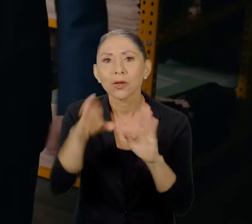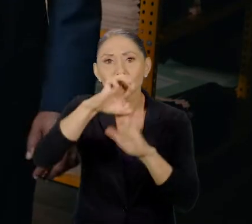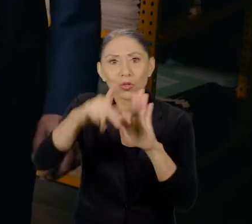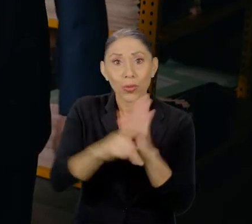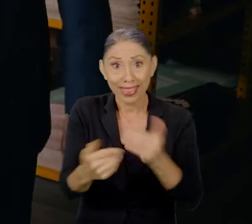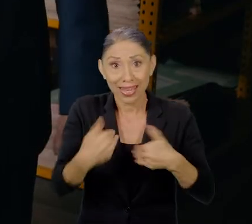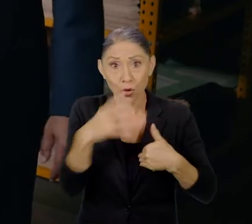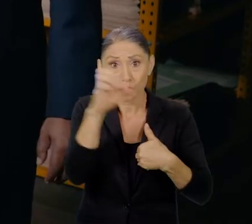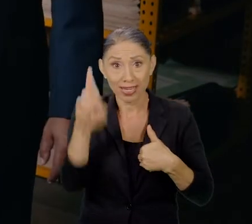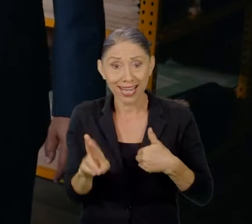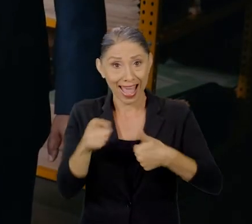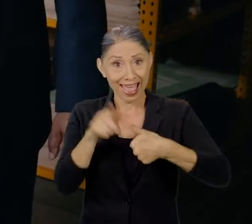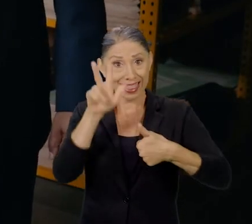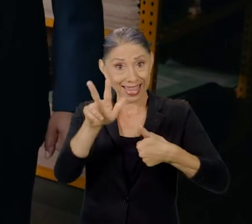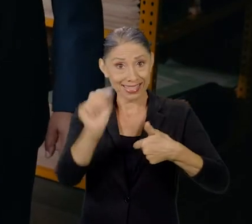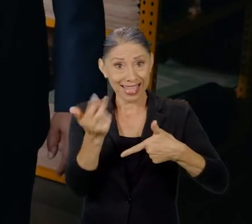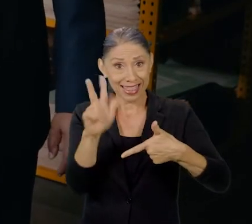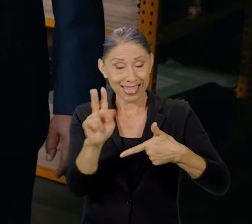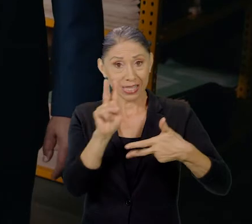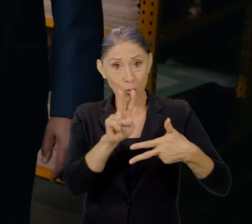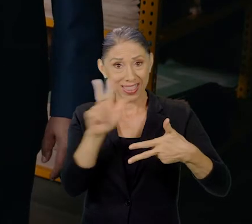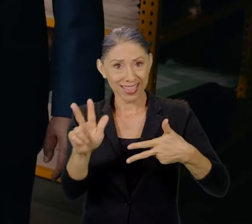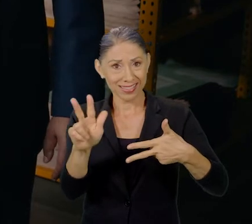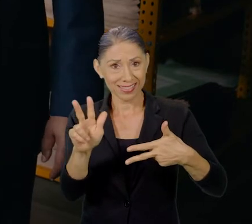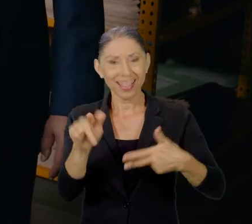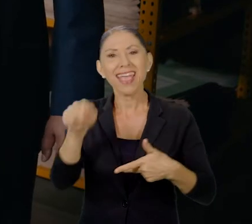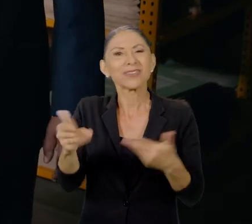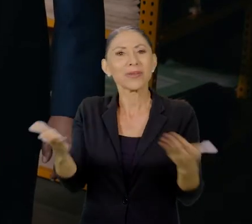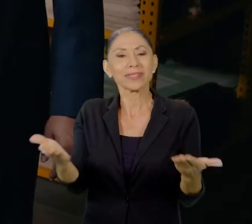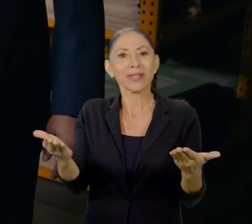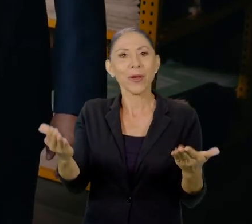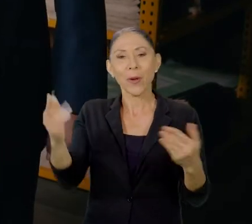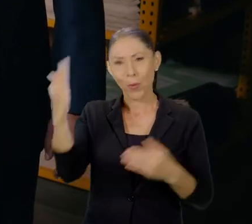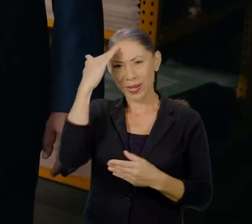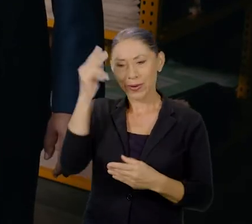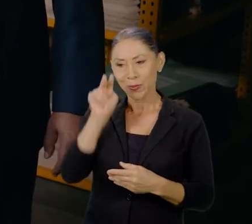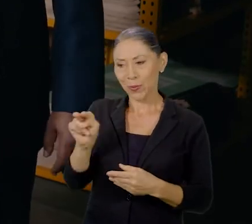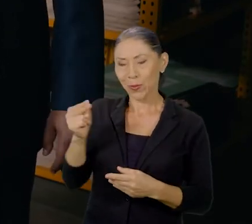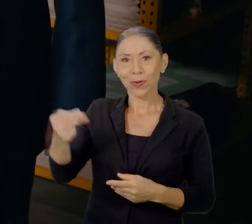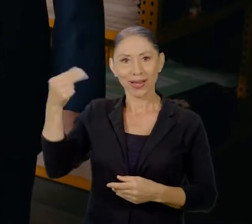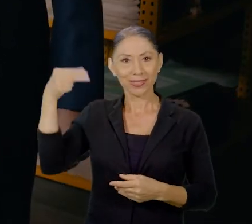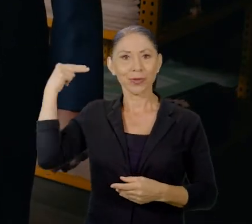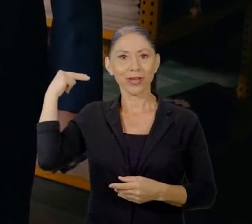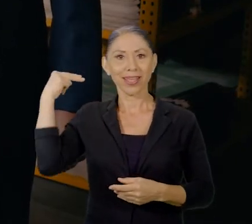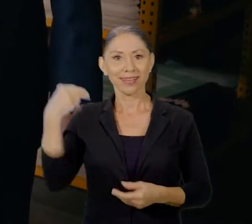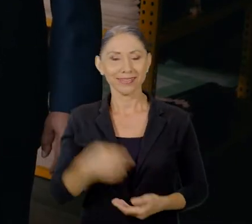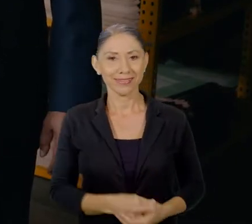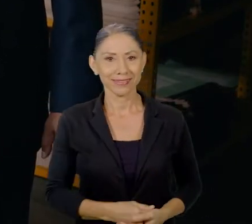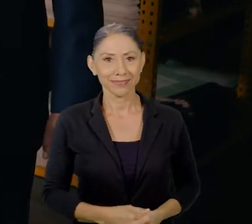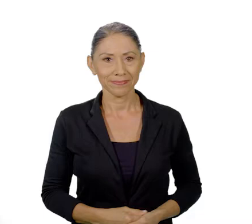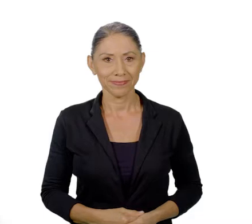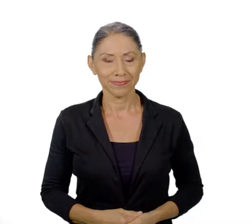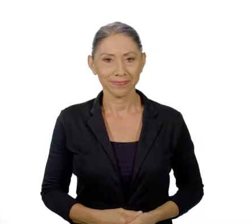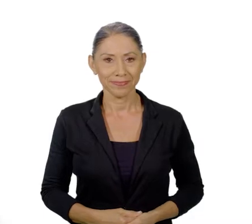ha tenido Costa Rica? ¿3, 13 o 23? Esto es Un Encuentro con la